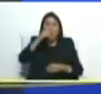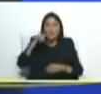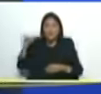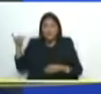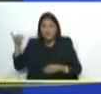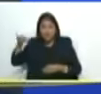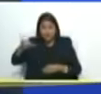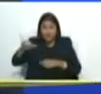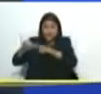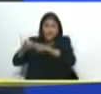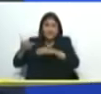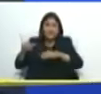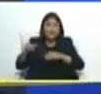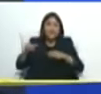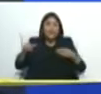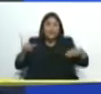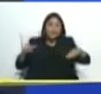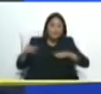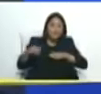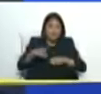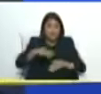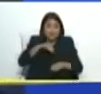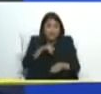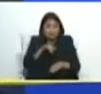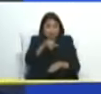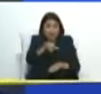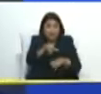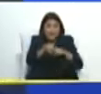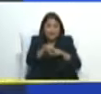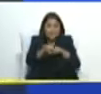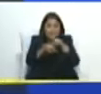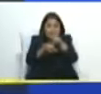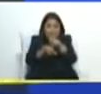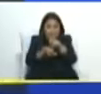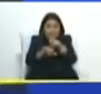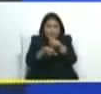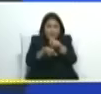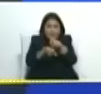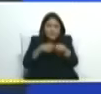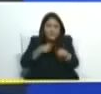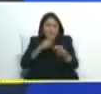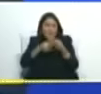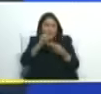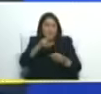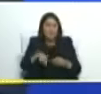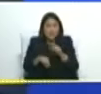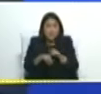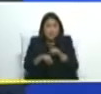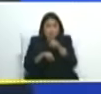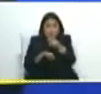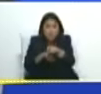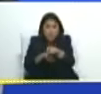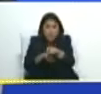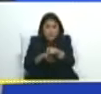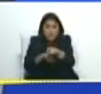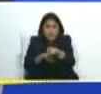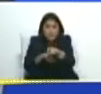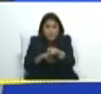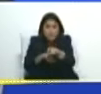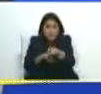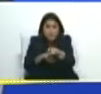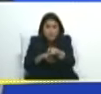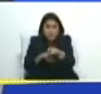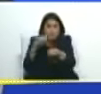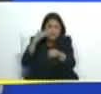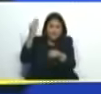mensaje y yo me fui para la cabina nos fuimos Silite y yo para la cabina y recibimos este